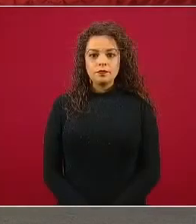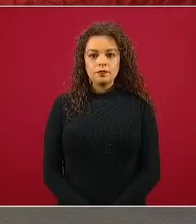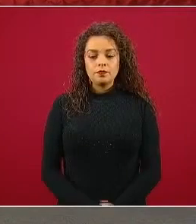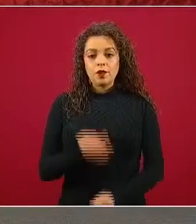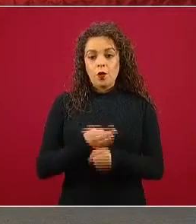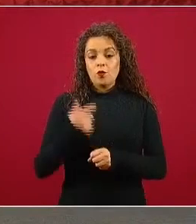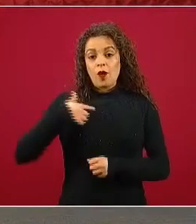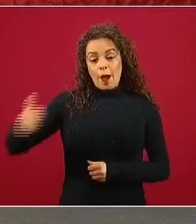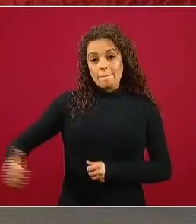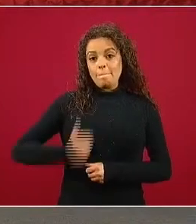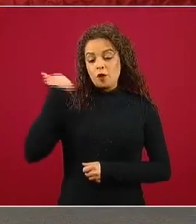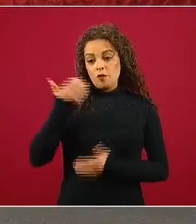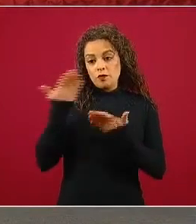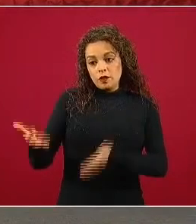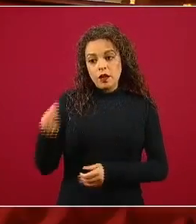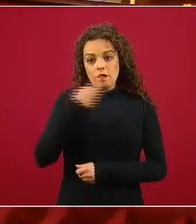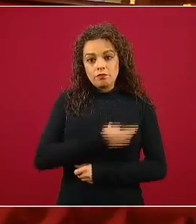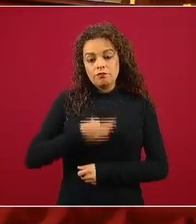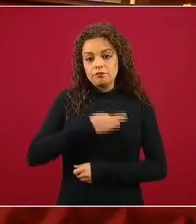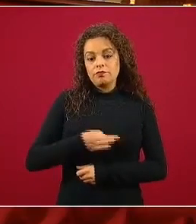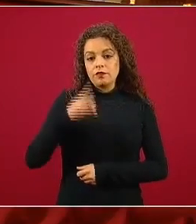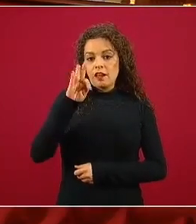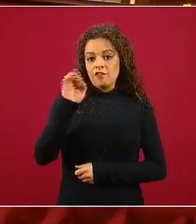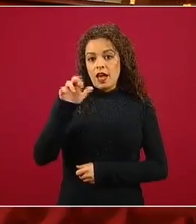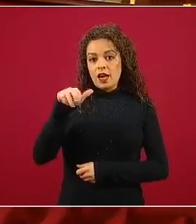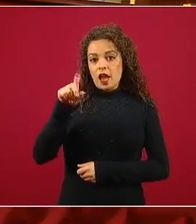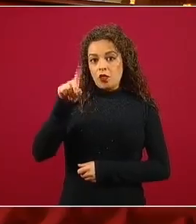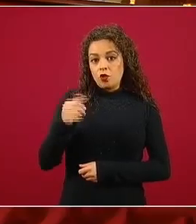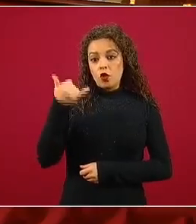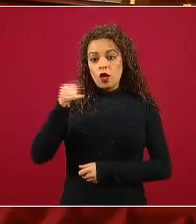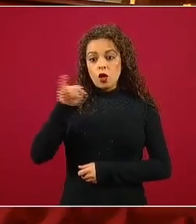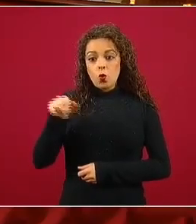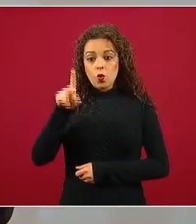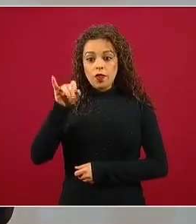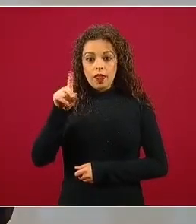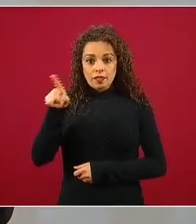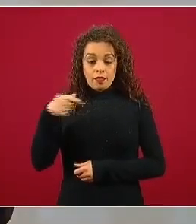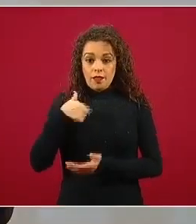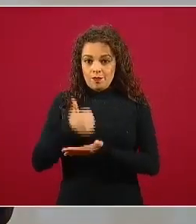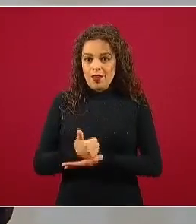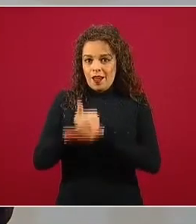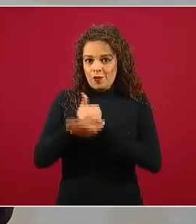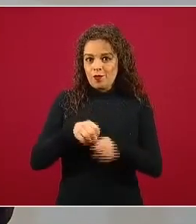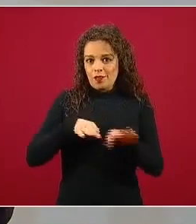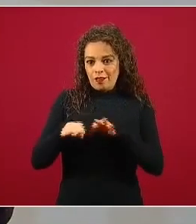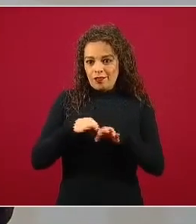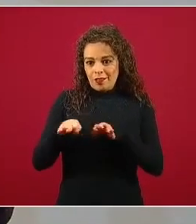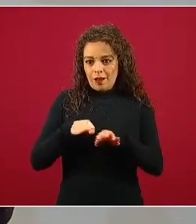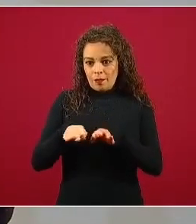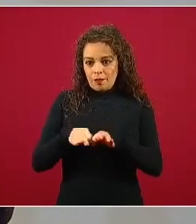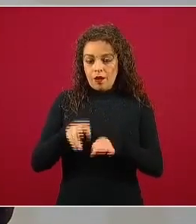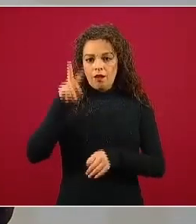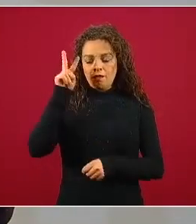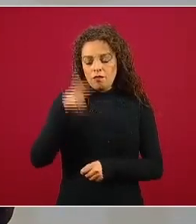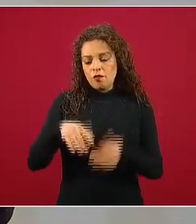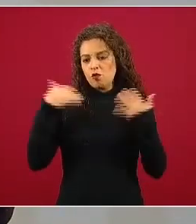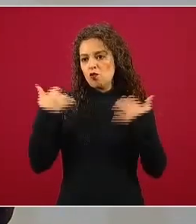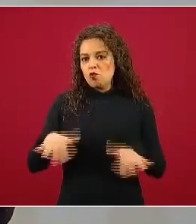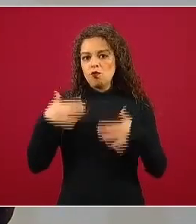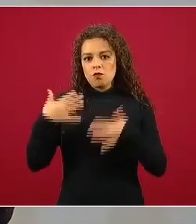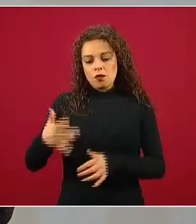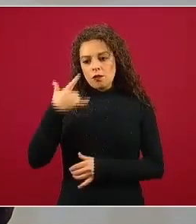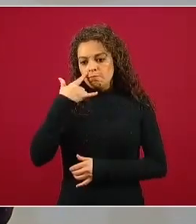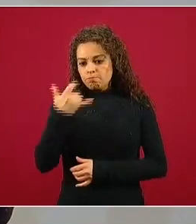llevarme de arriba para abajo y de Judit, quien es mi asistente. Son personas mayores de edad y no han cejado en su esfuerzo, han